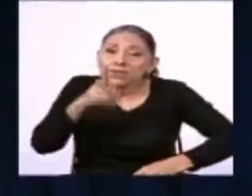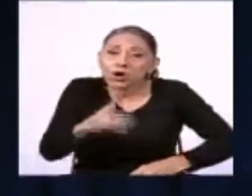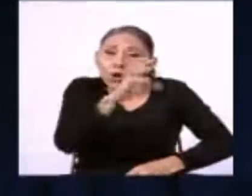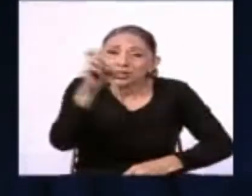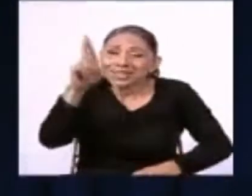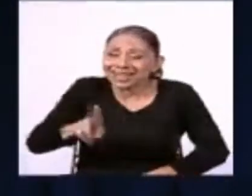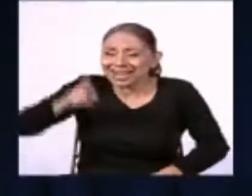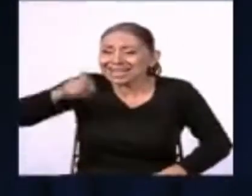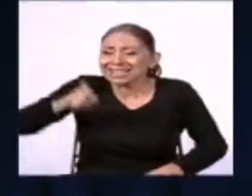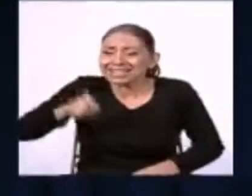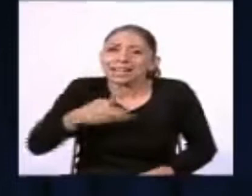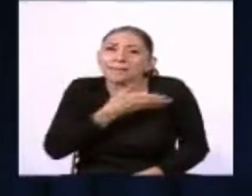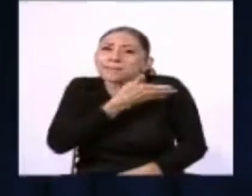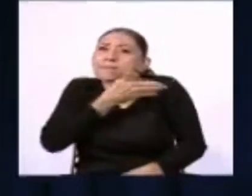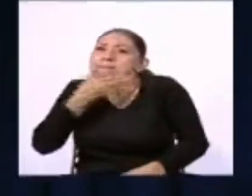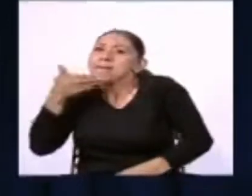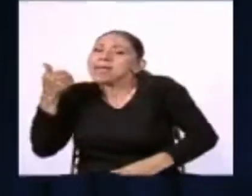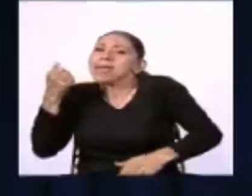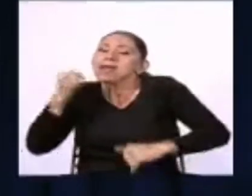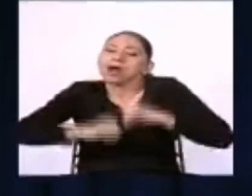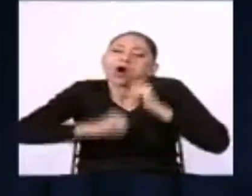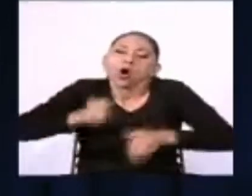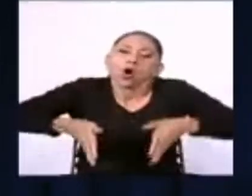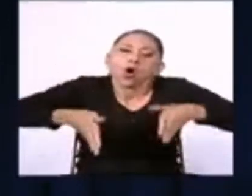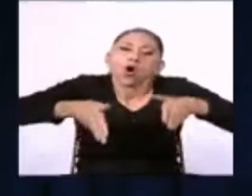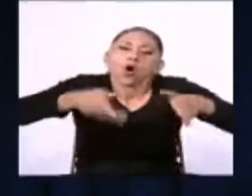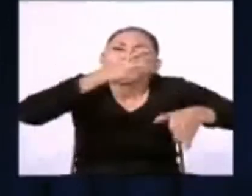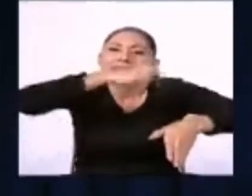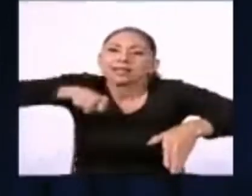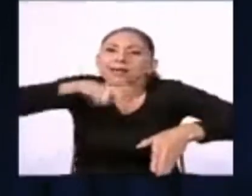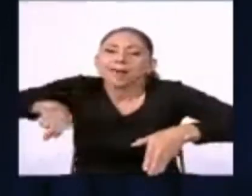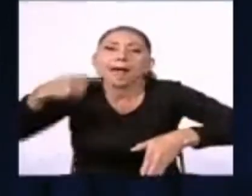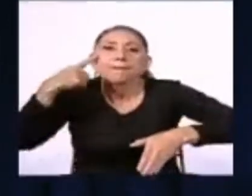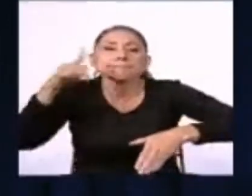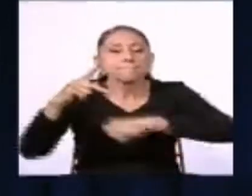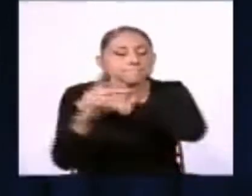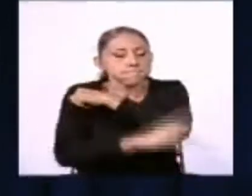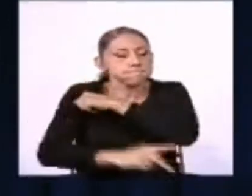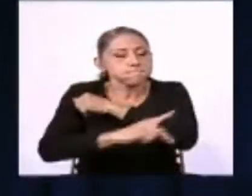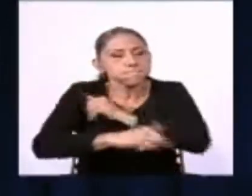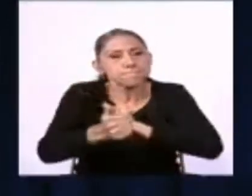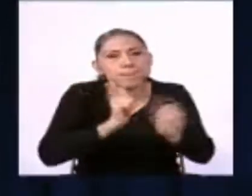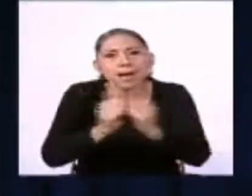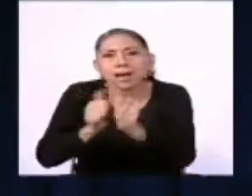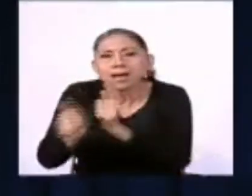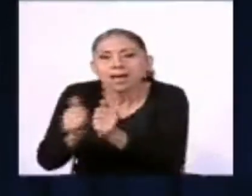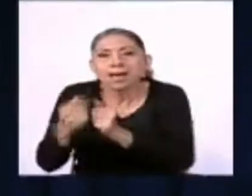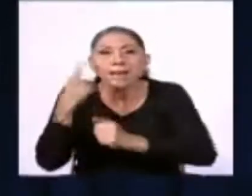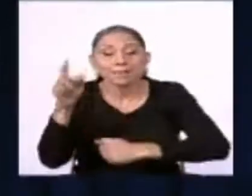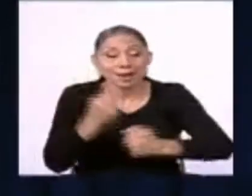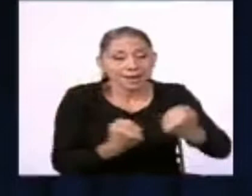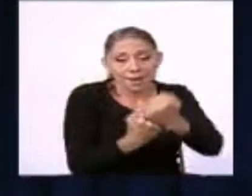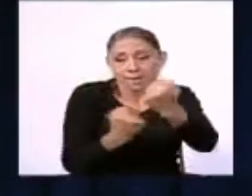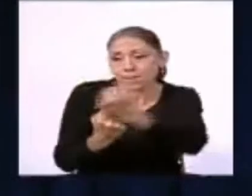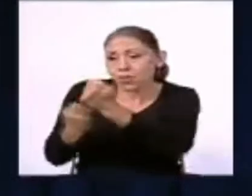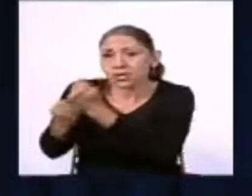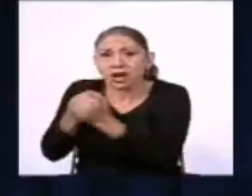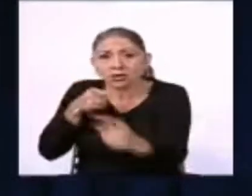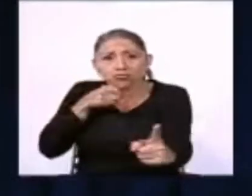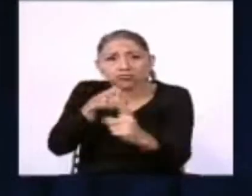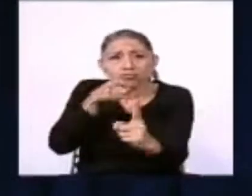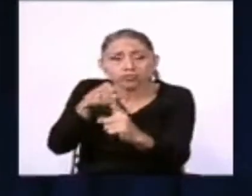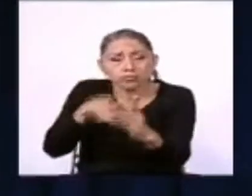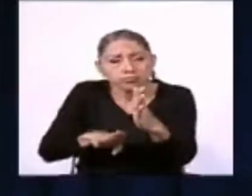mejor infraestructura para ser un país competitivo y para apoyarnos en las metas de crecimiento que estoy absolutamente